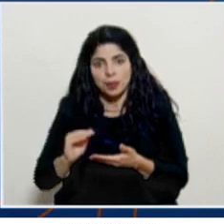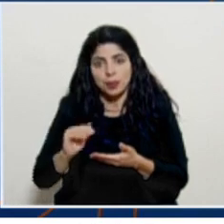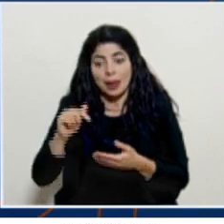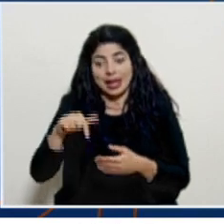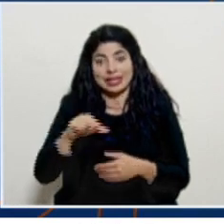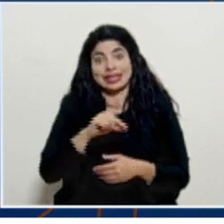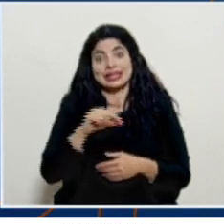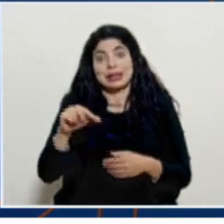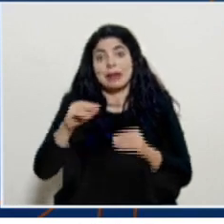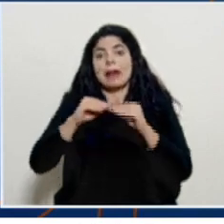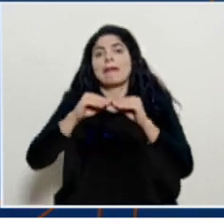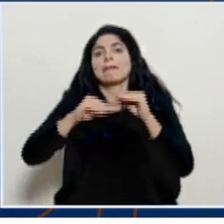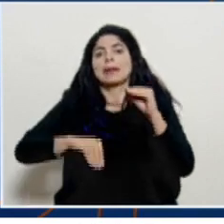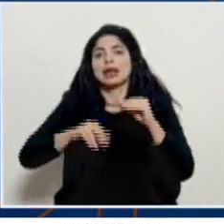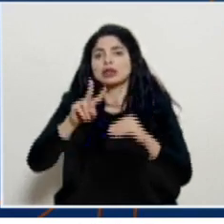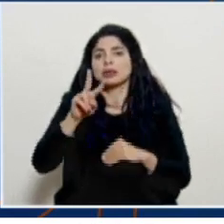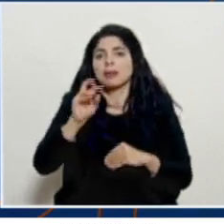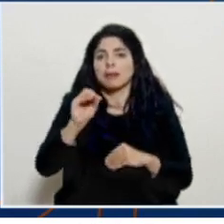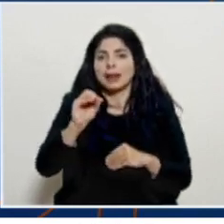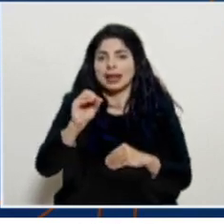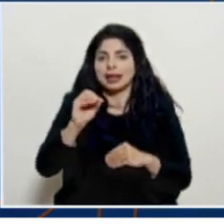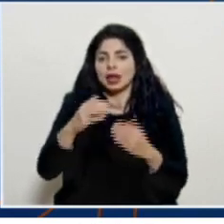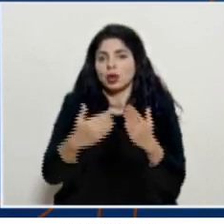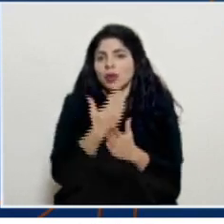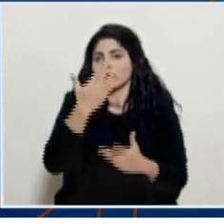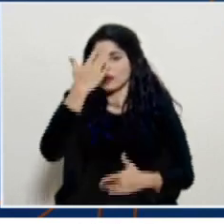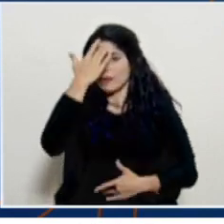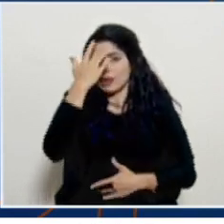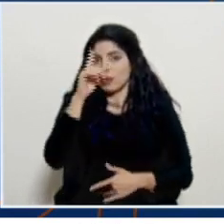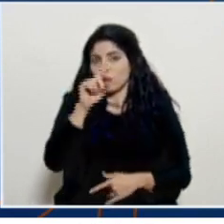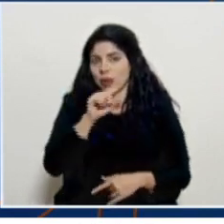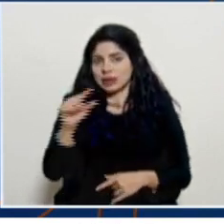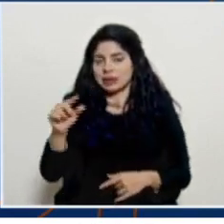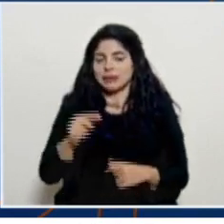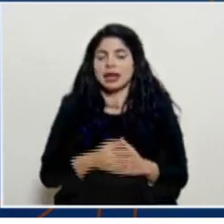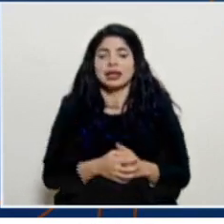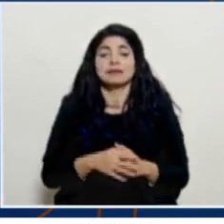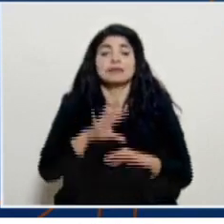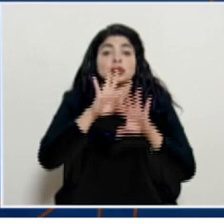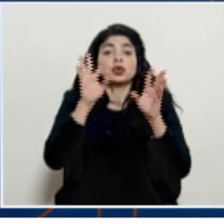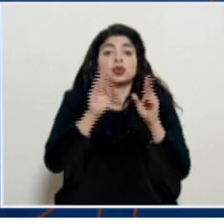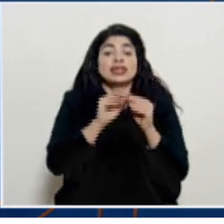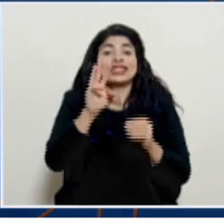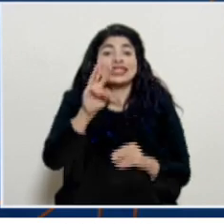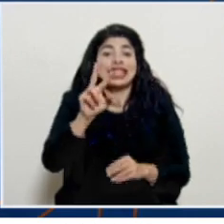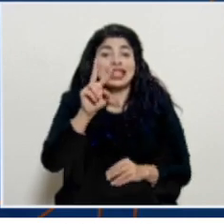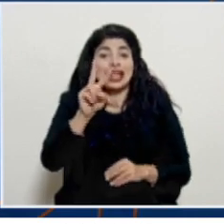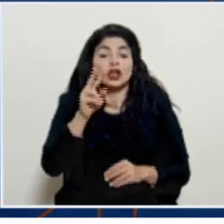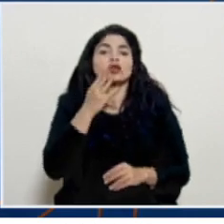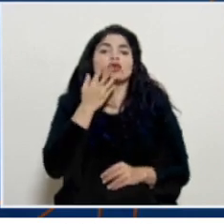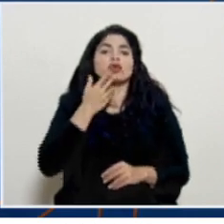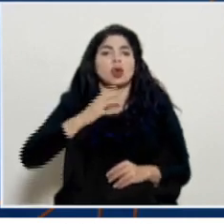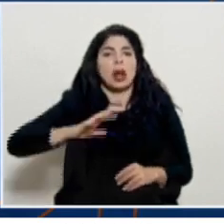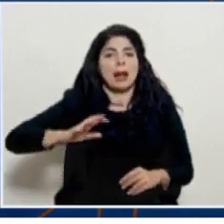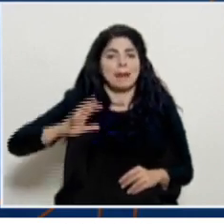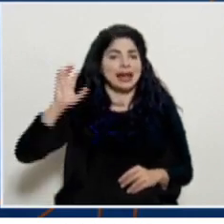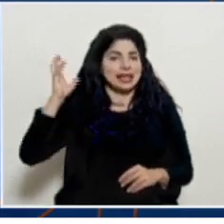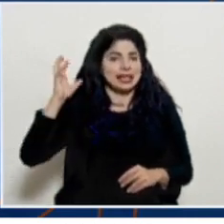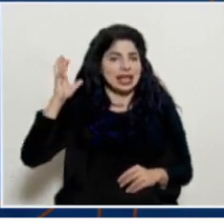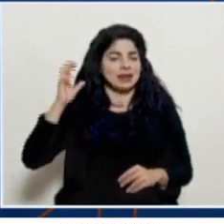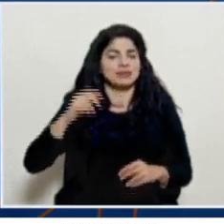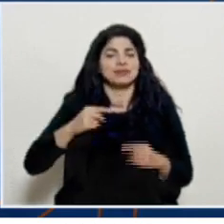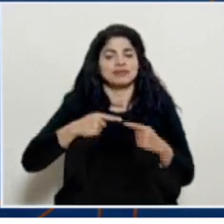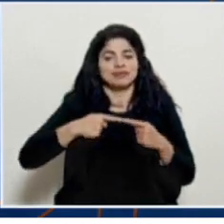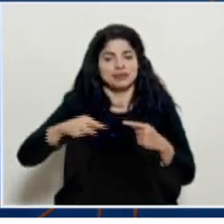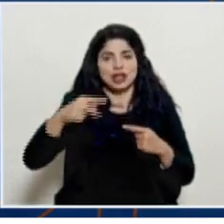cerrado con menos de 20 contagios nuevos en total 62 cantones permanecen en alerta amarilla para las próximas dos semanas